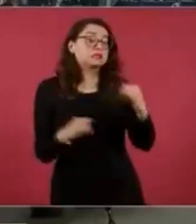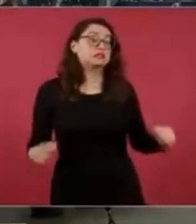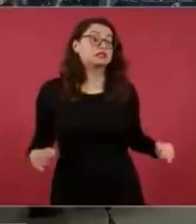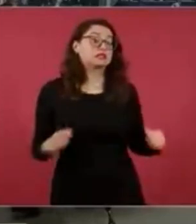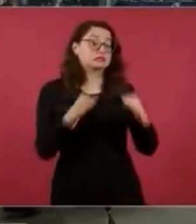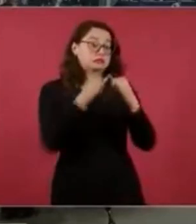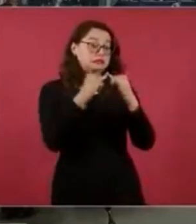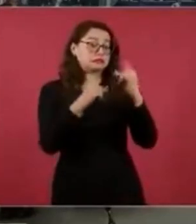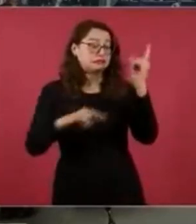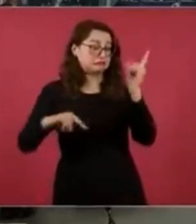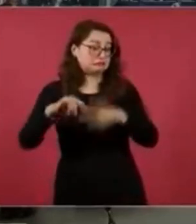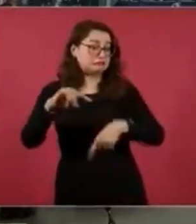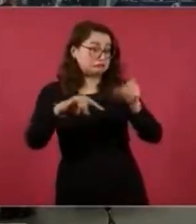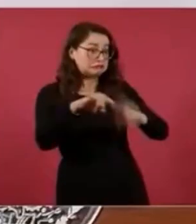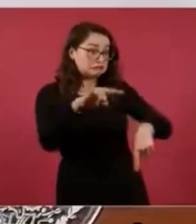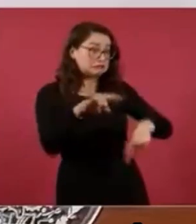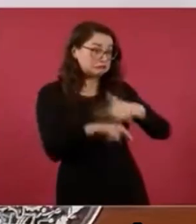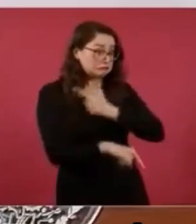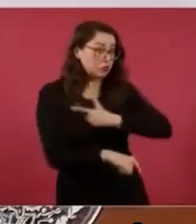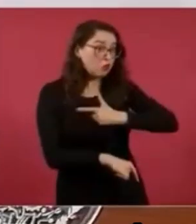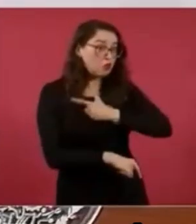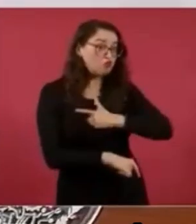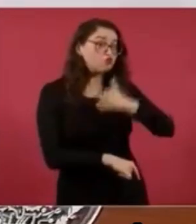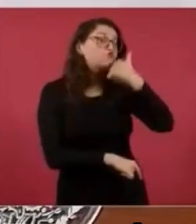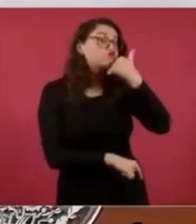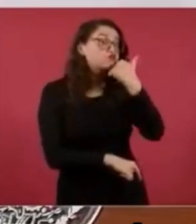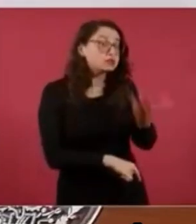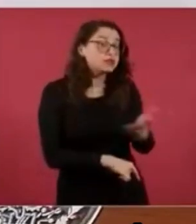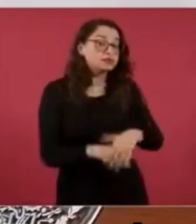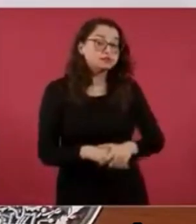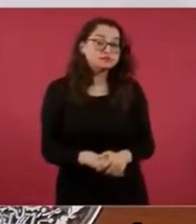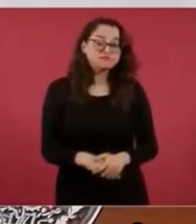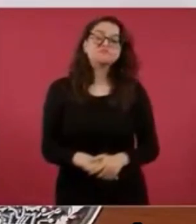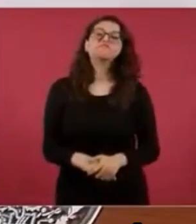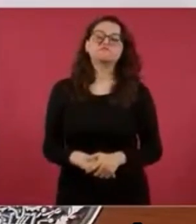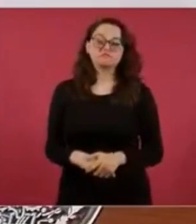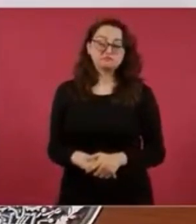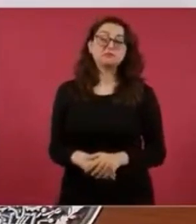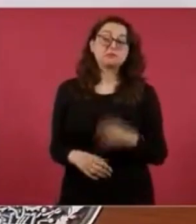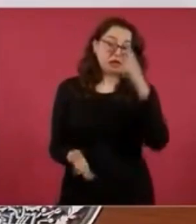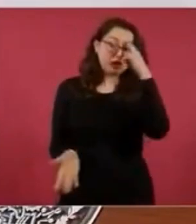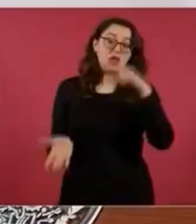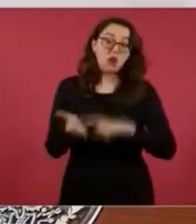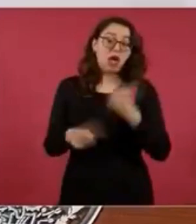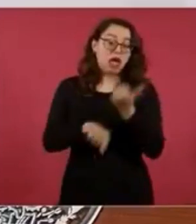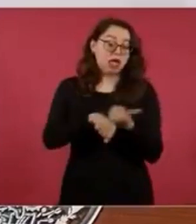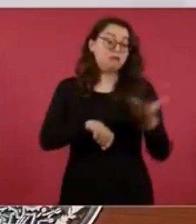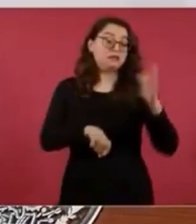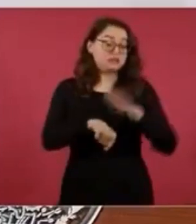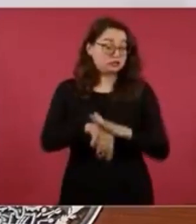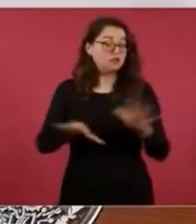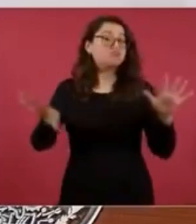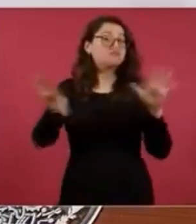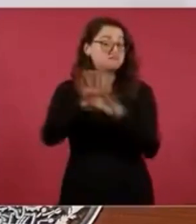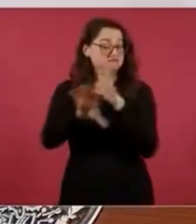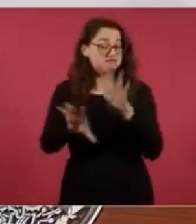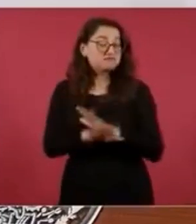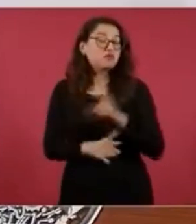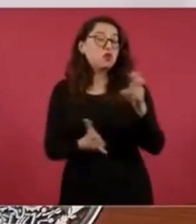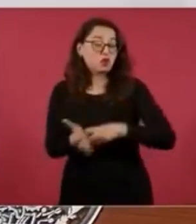Yo creo que sería una muy buena reforma administrativa y se ahorrarían